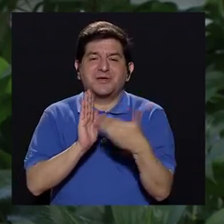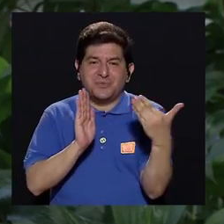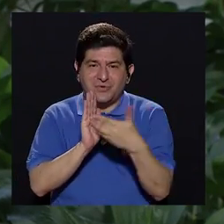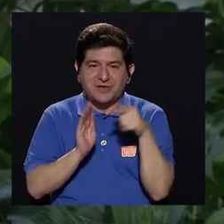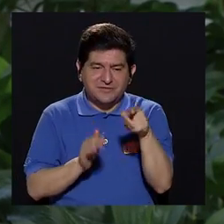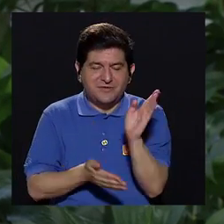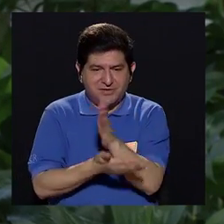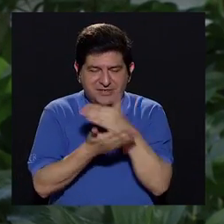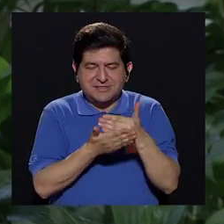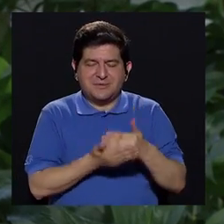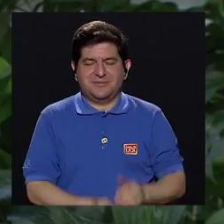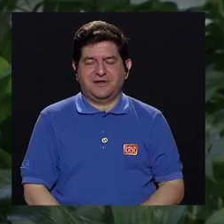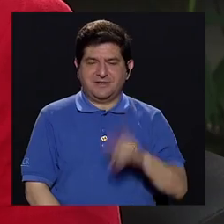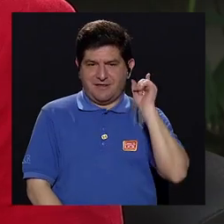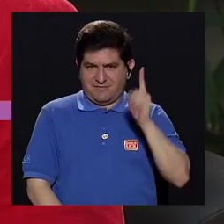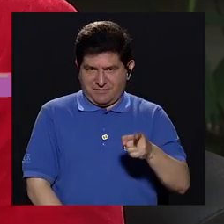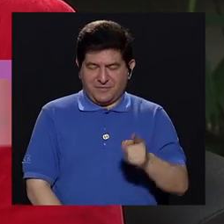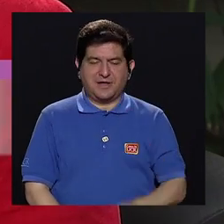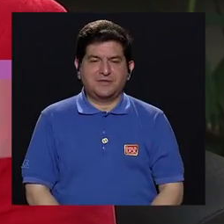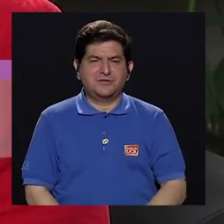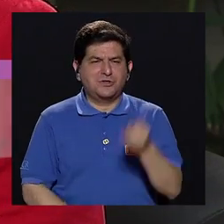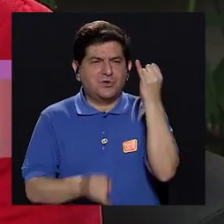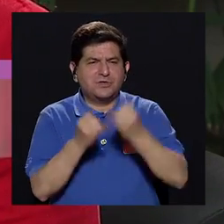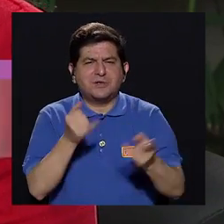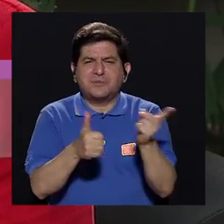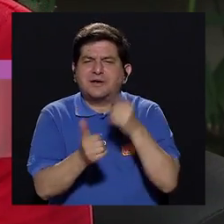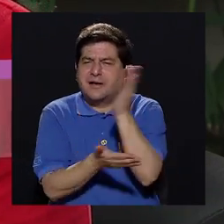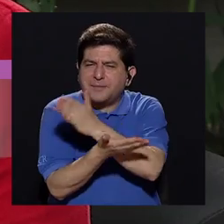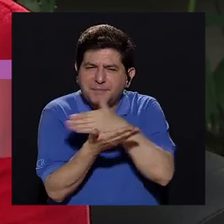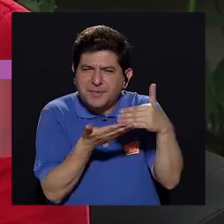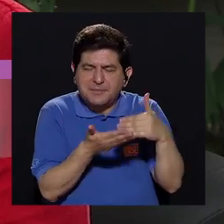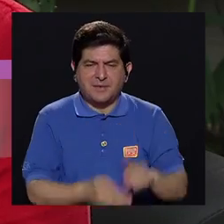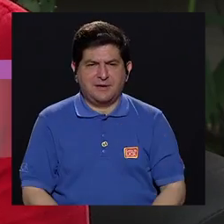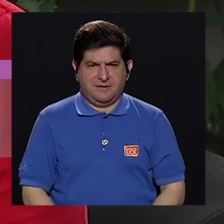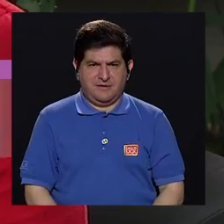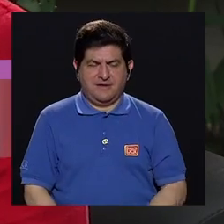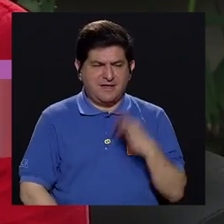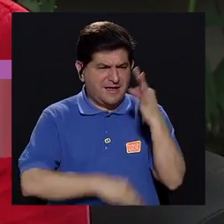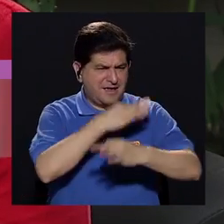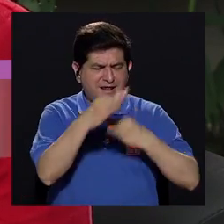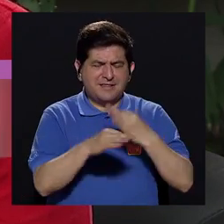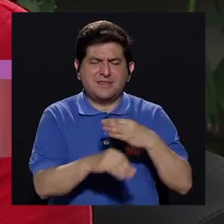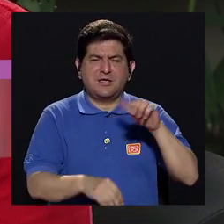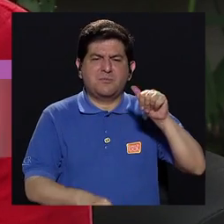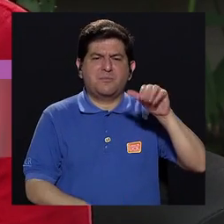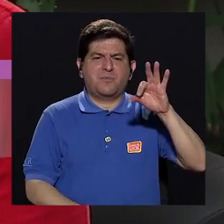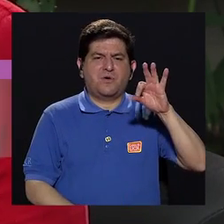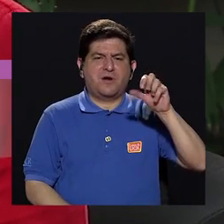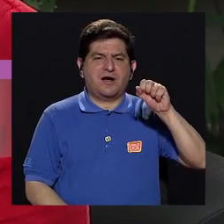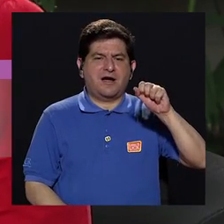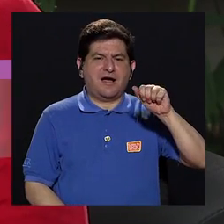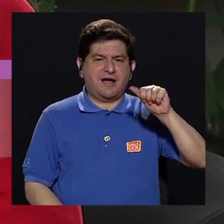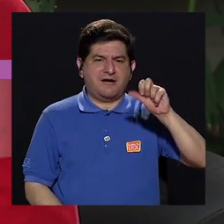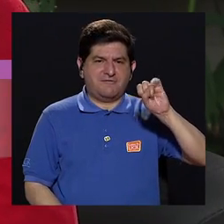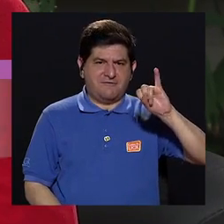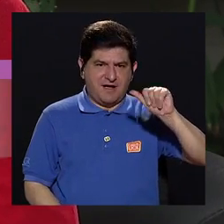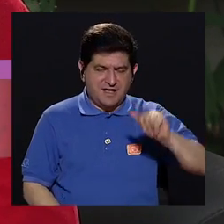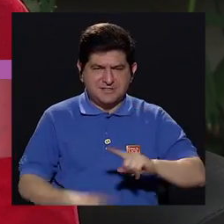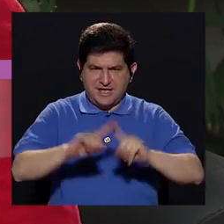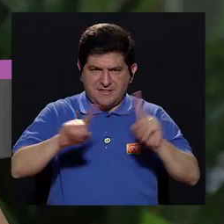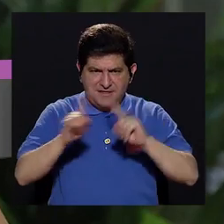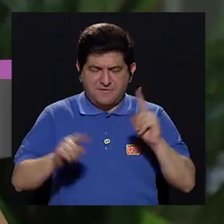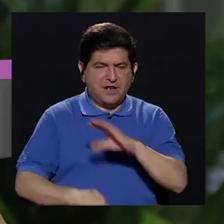dañado ese comando motor. Karen, ya para cerrar este bloque, ¿existen tipos de afasia y niveles de gravedad?